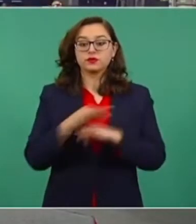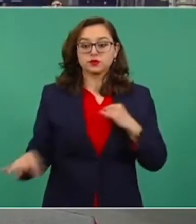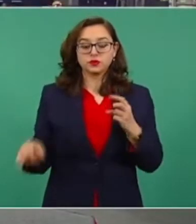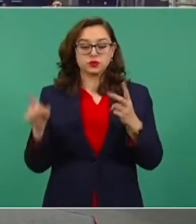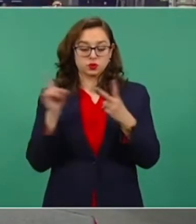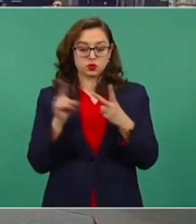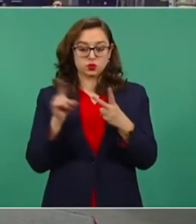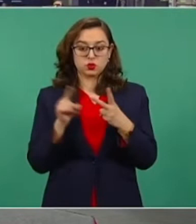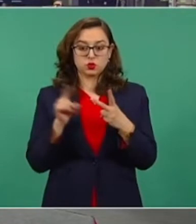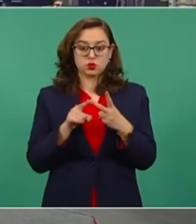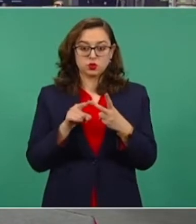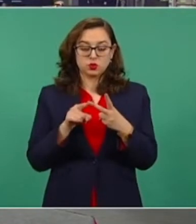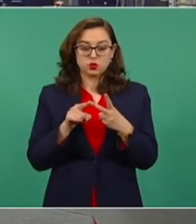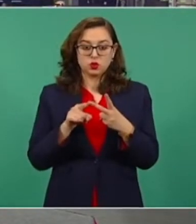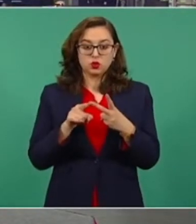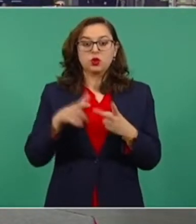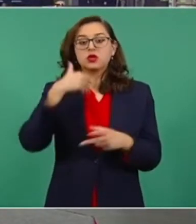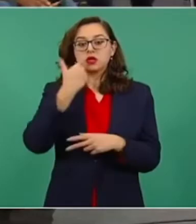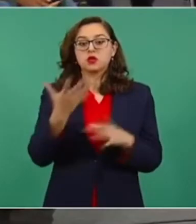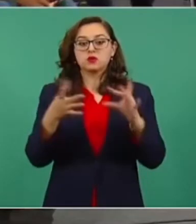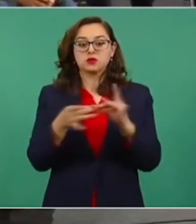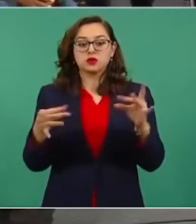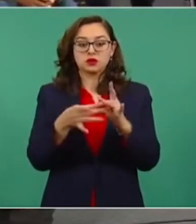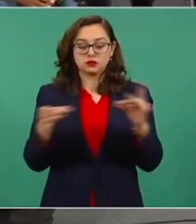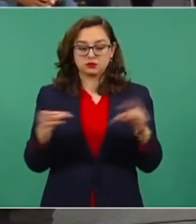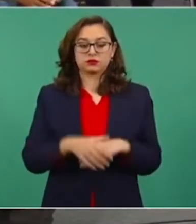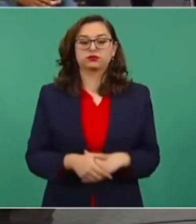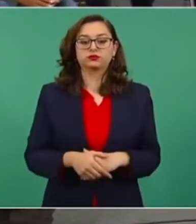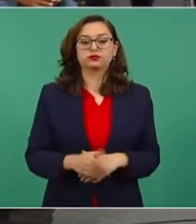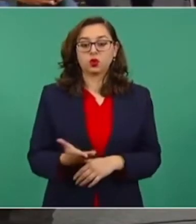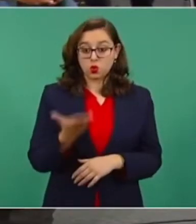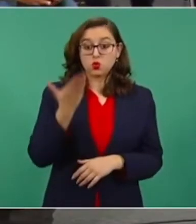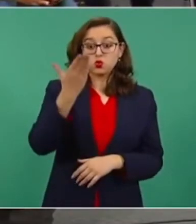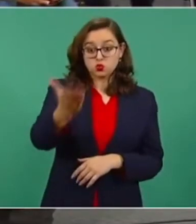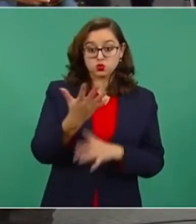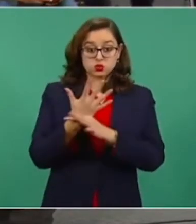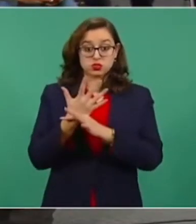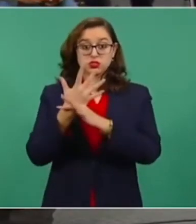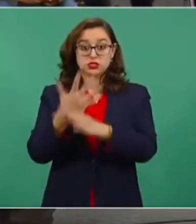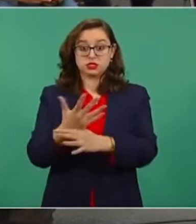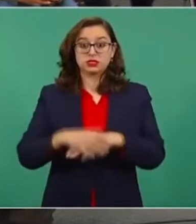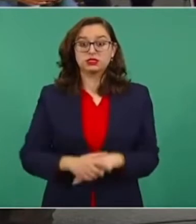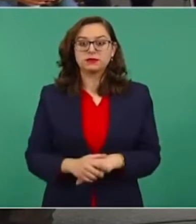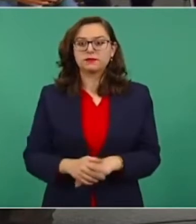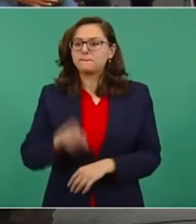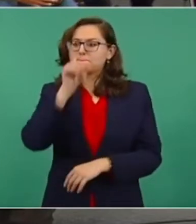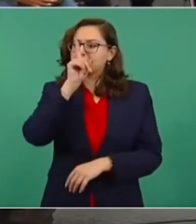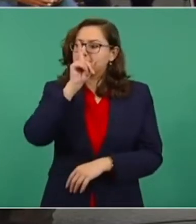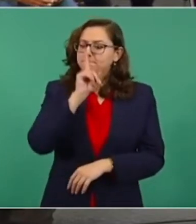antes que nada, quiero precisar algo que usted siempre menciona es que la calumnia Argentina, cuando no macha tizna,